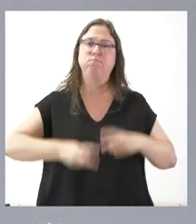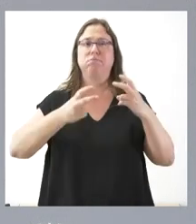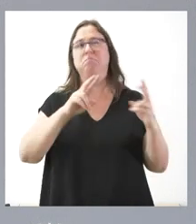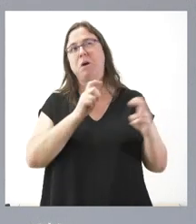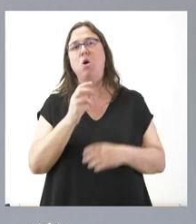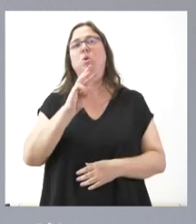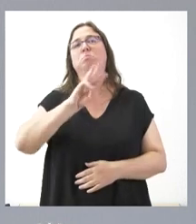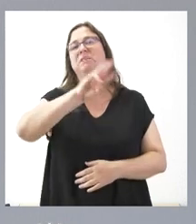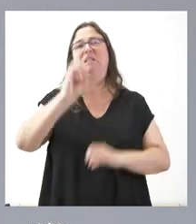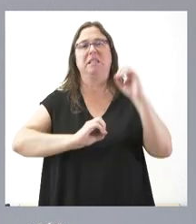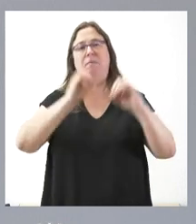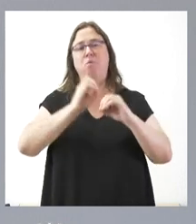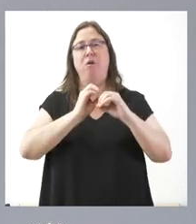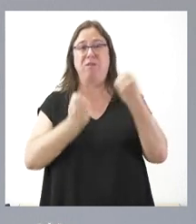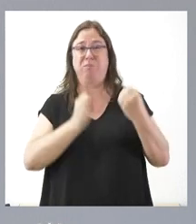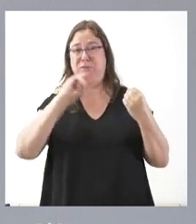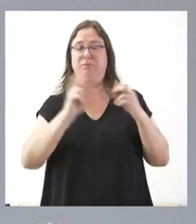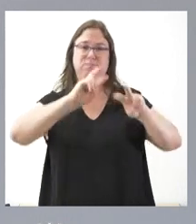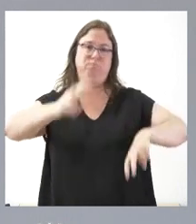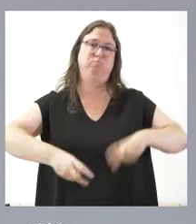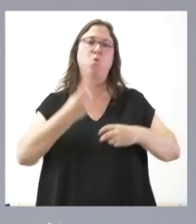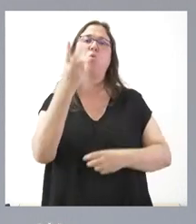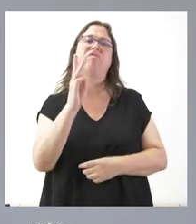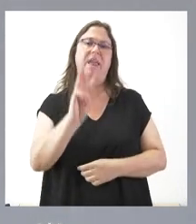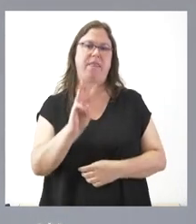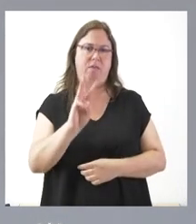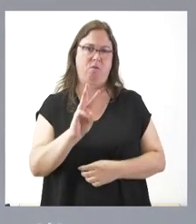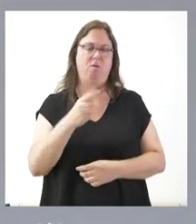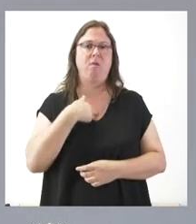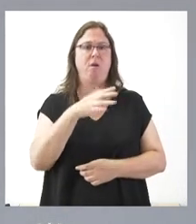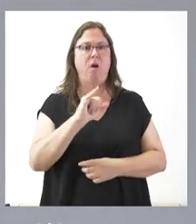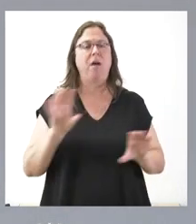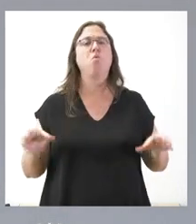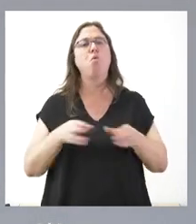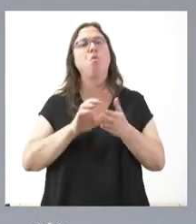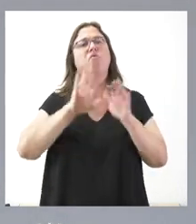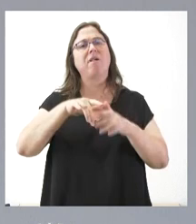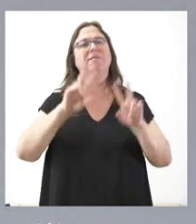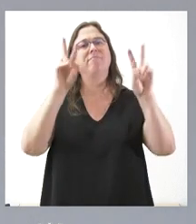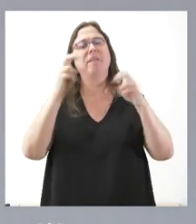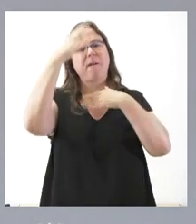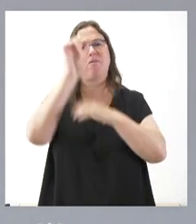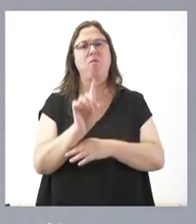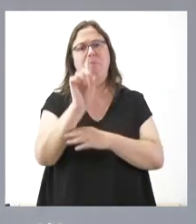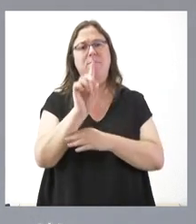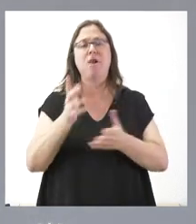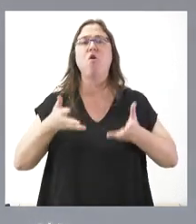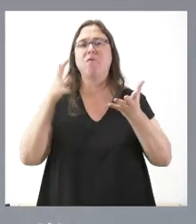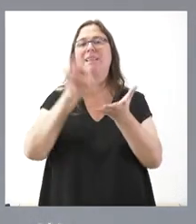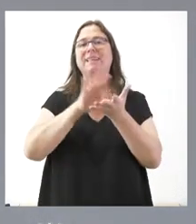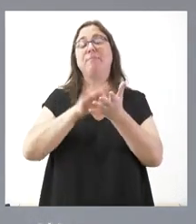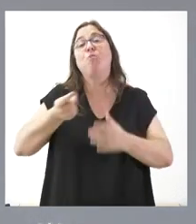un tercio de todo el parque móvil de vehículos que dispone la Junta de Castilla y León en materia de atención primaria al servicio de los